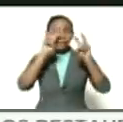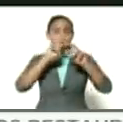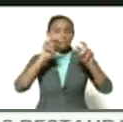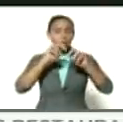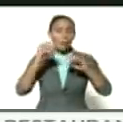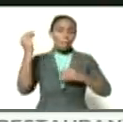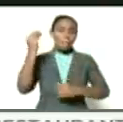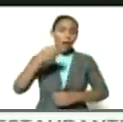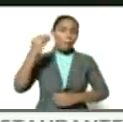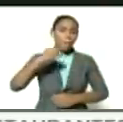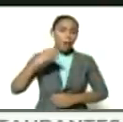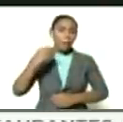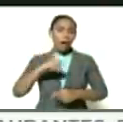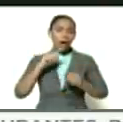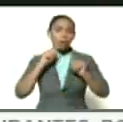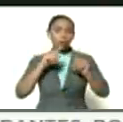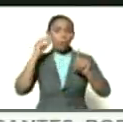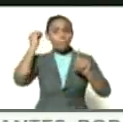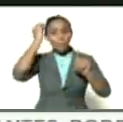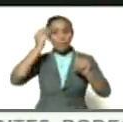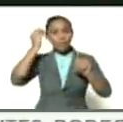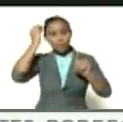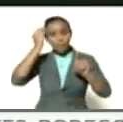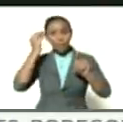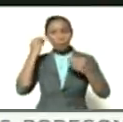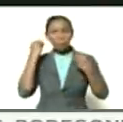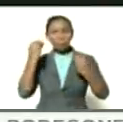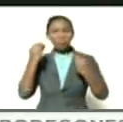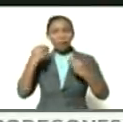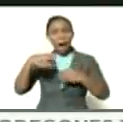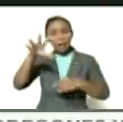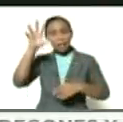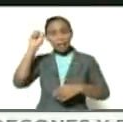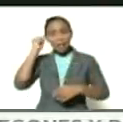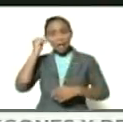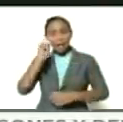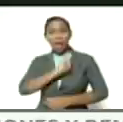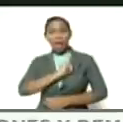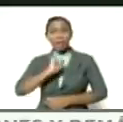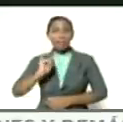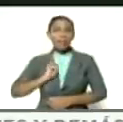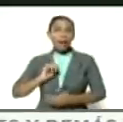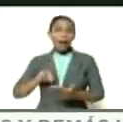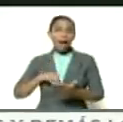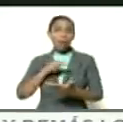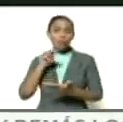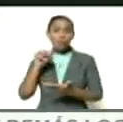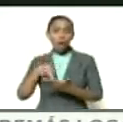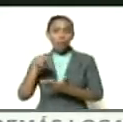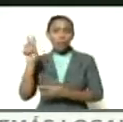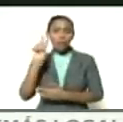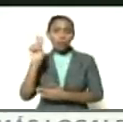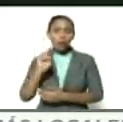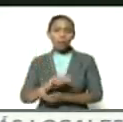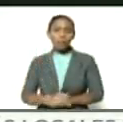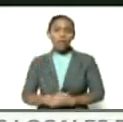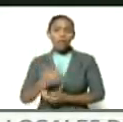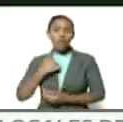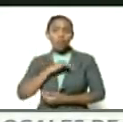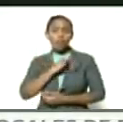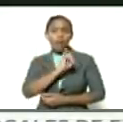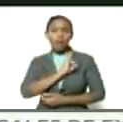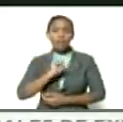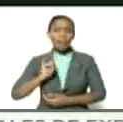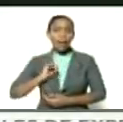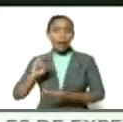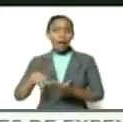en su pensamiento para entender lo que es la identidad nacional venezolana nuestra identidad